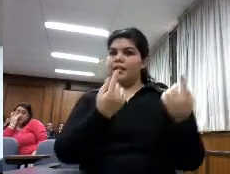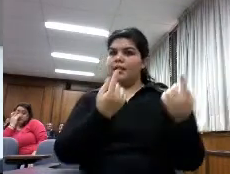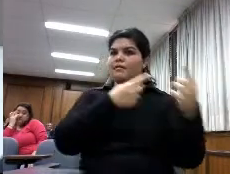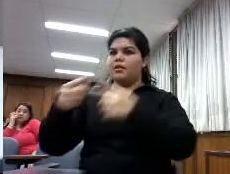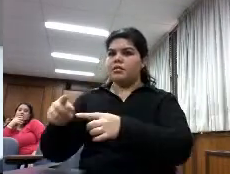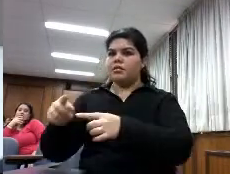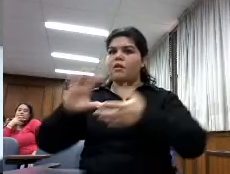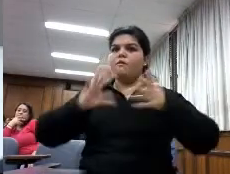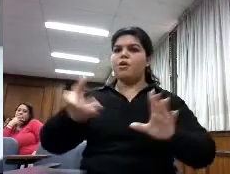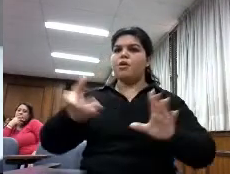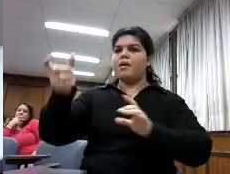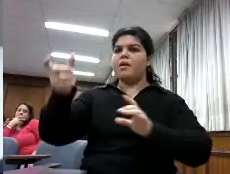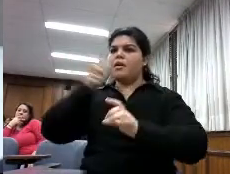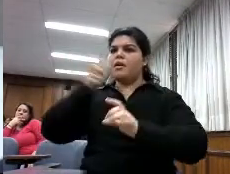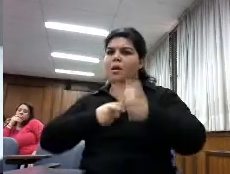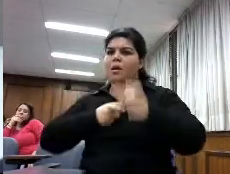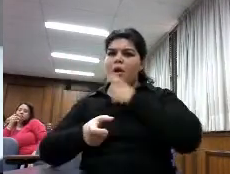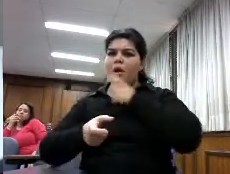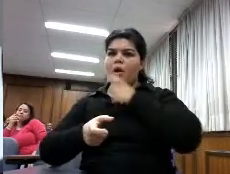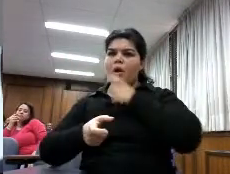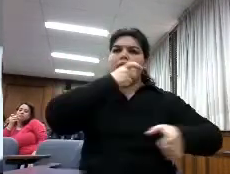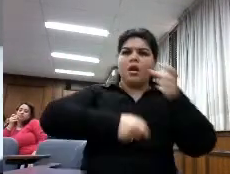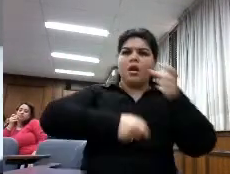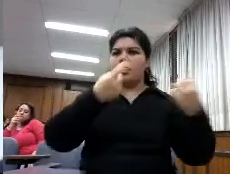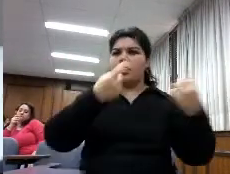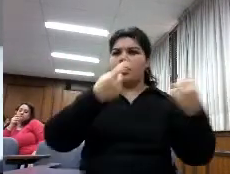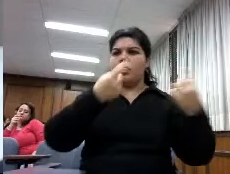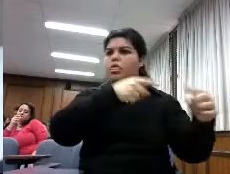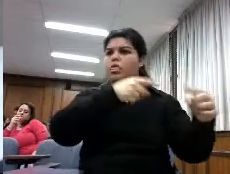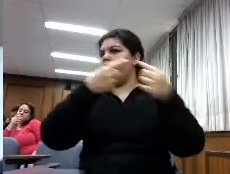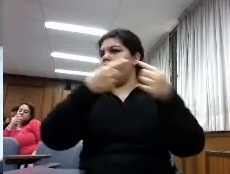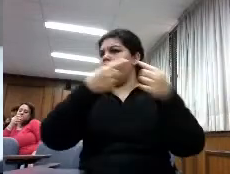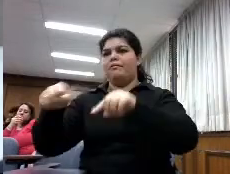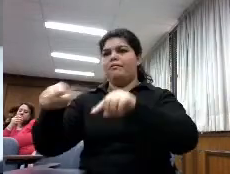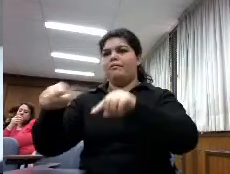contestación entre unos países o de respuesta fueron muy evidentes